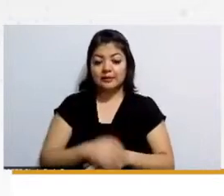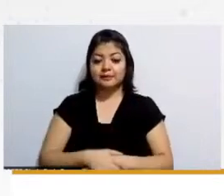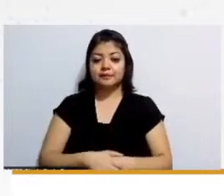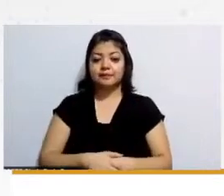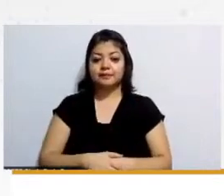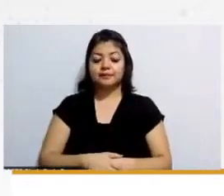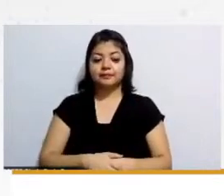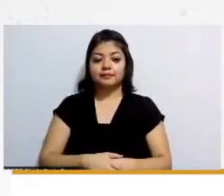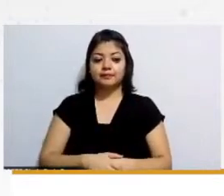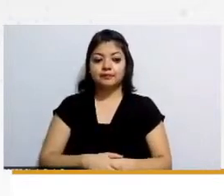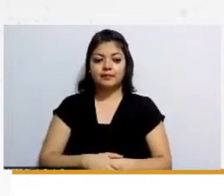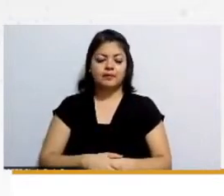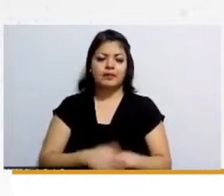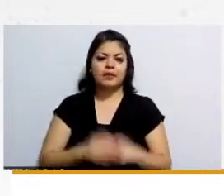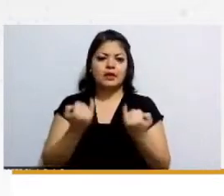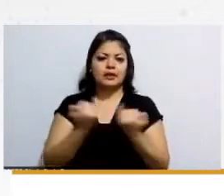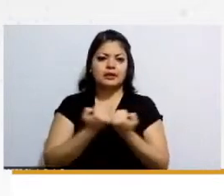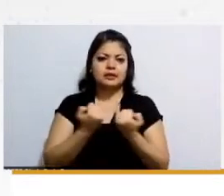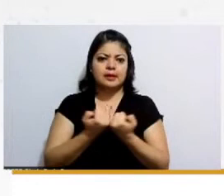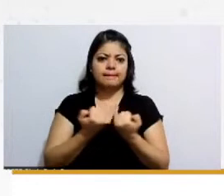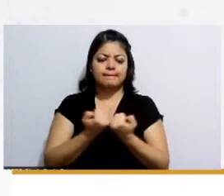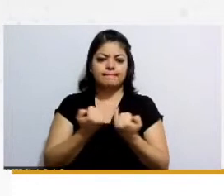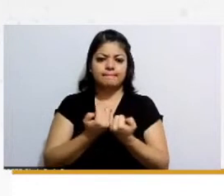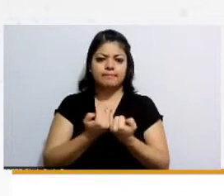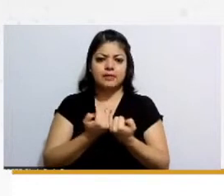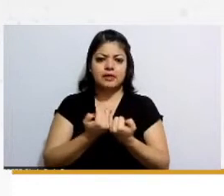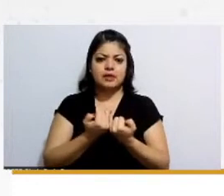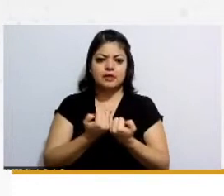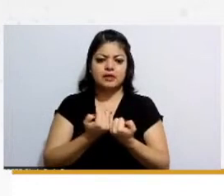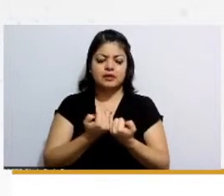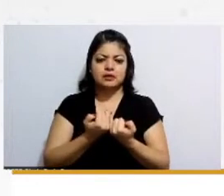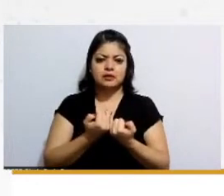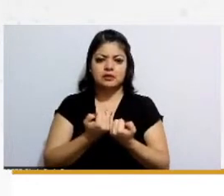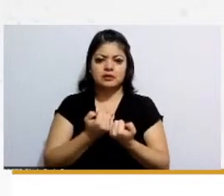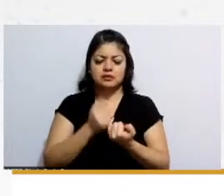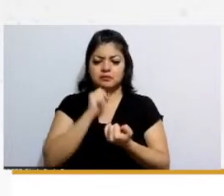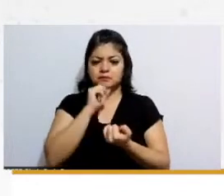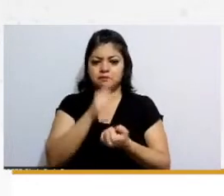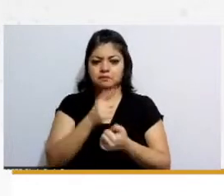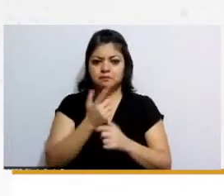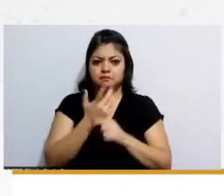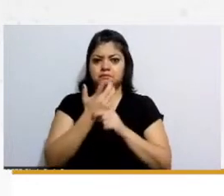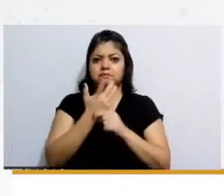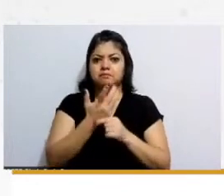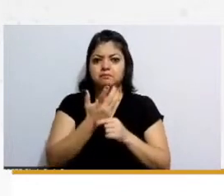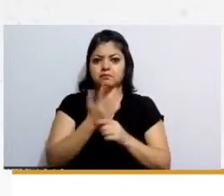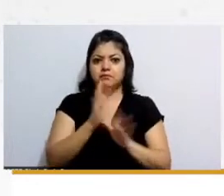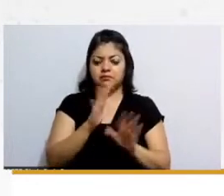igual también nos dice bueno